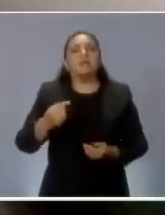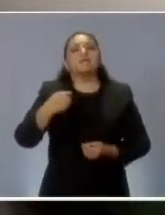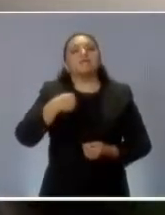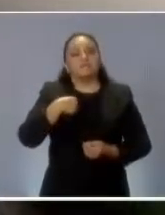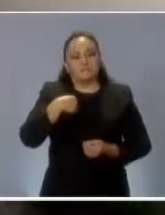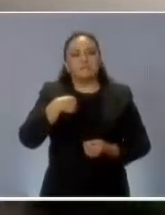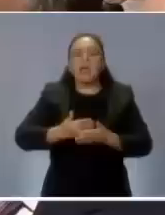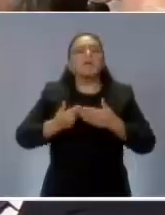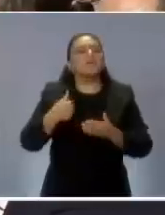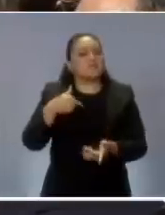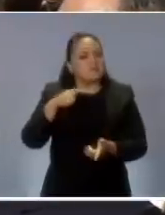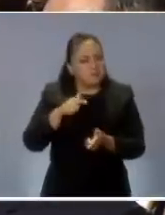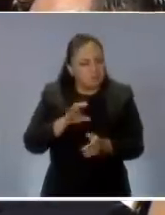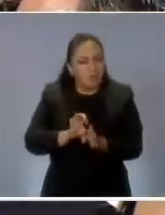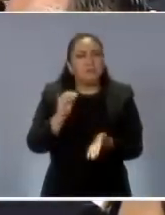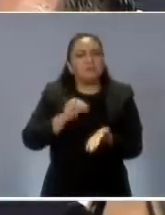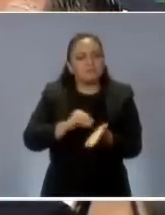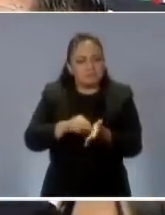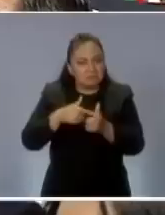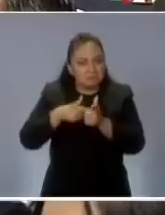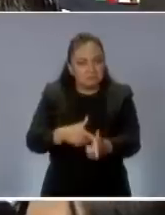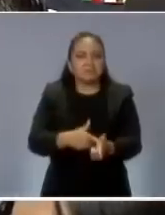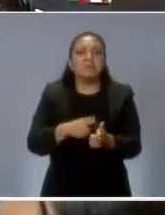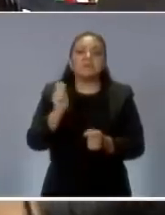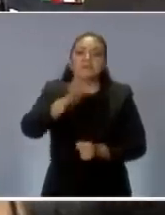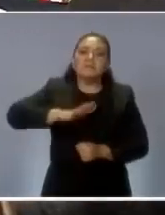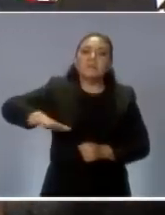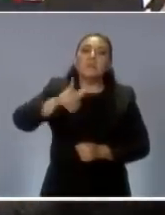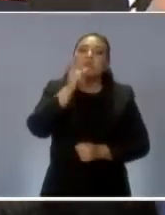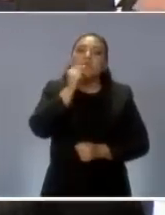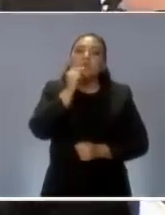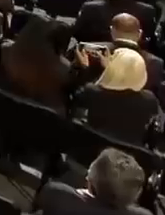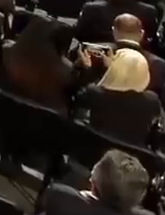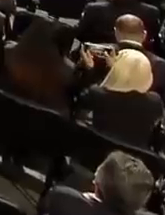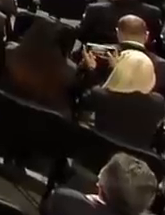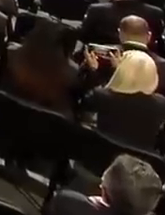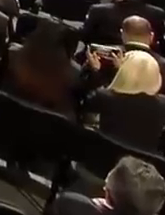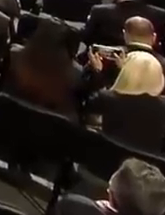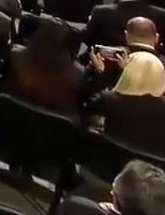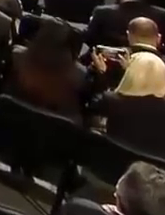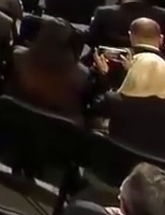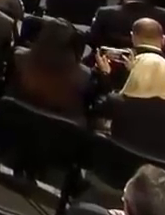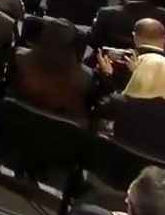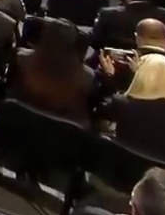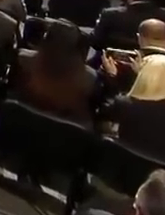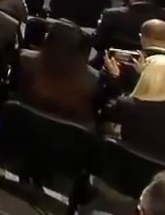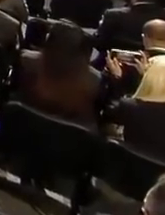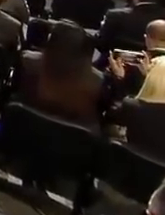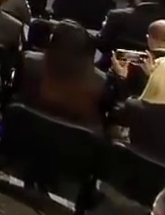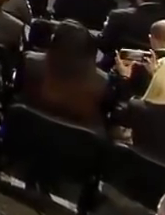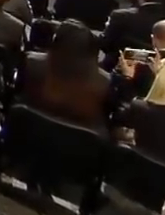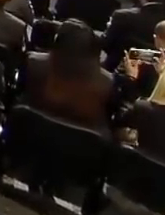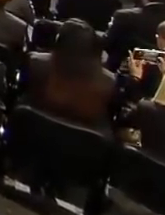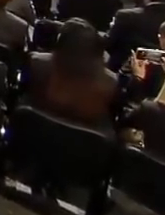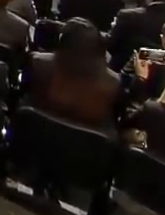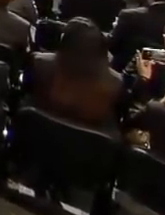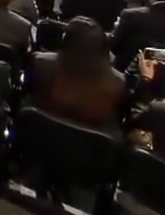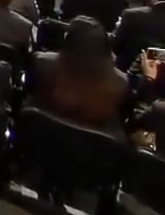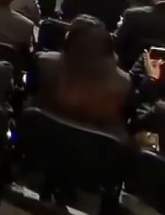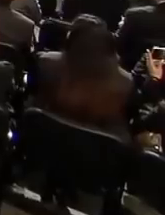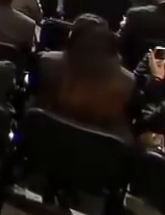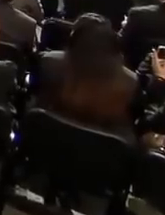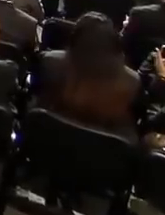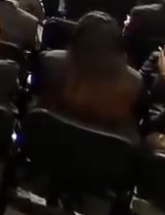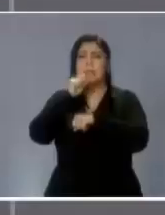administración, el 1 de diciembre de 2012, su gobierno privilegió la política, el diálogo y la coordinación como las